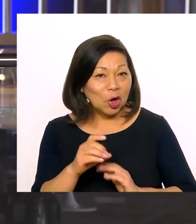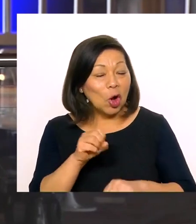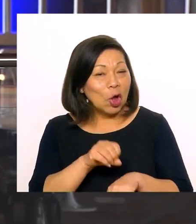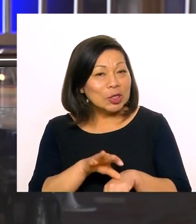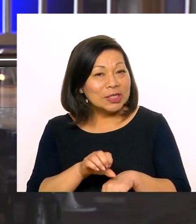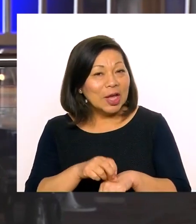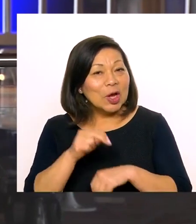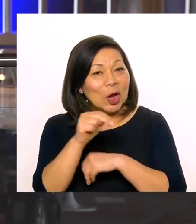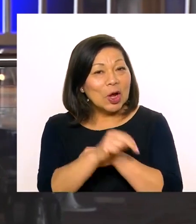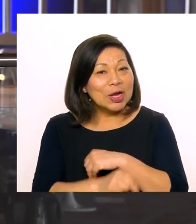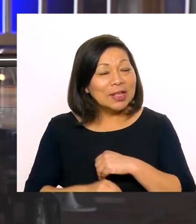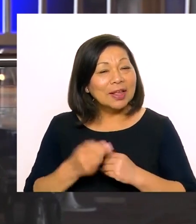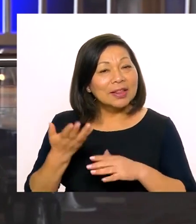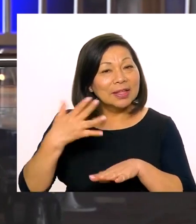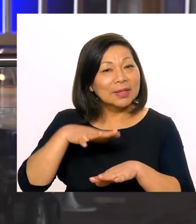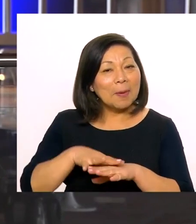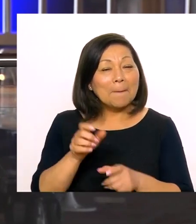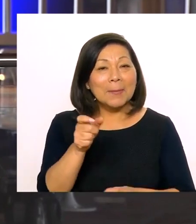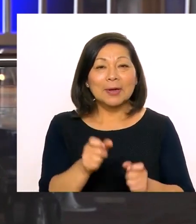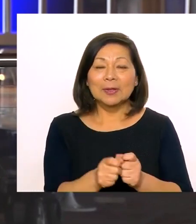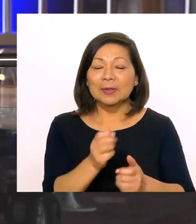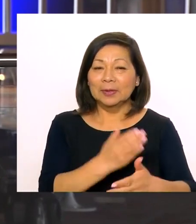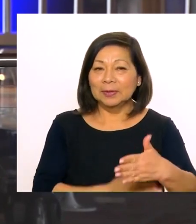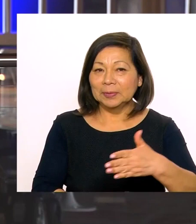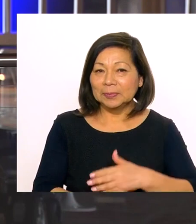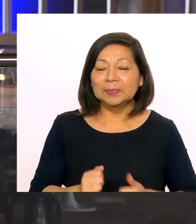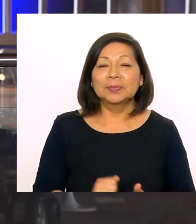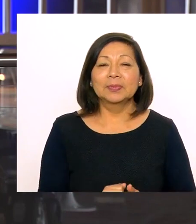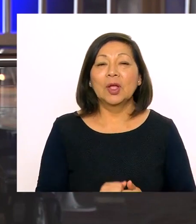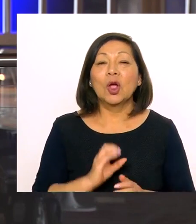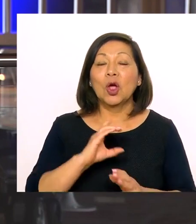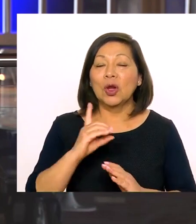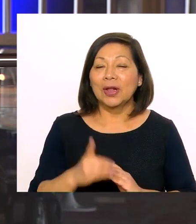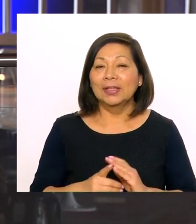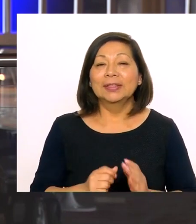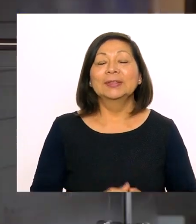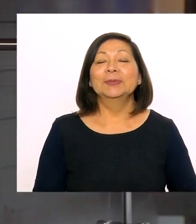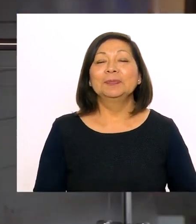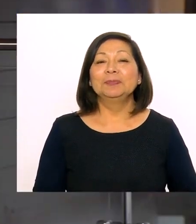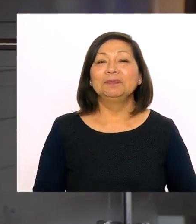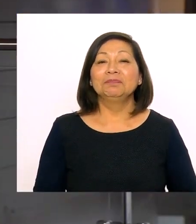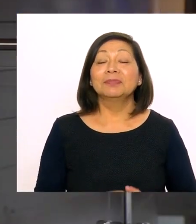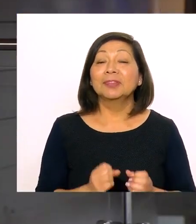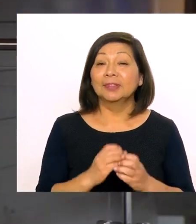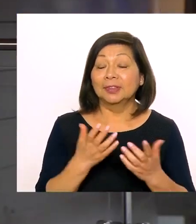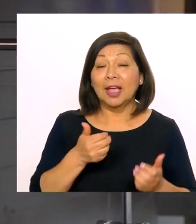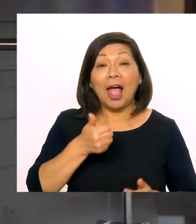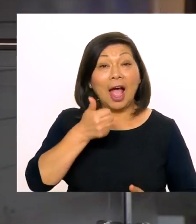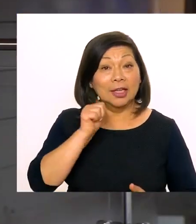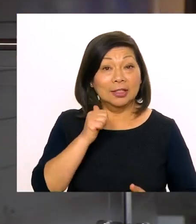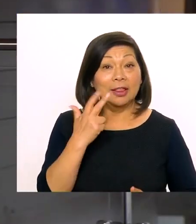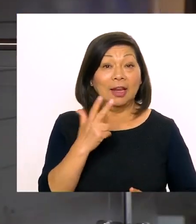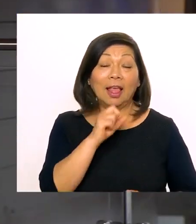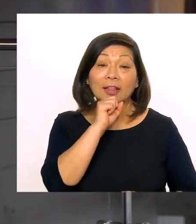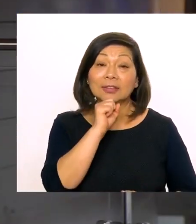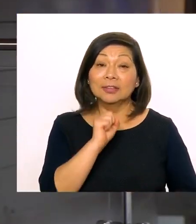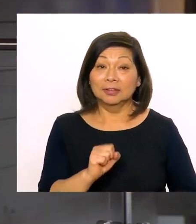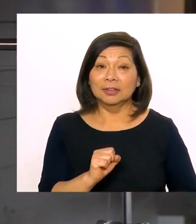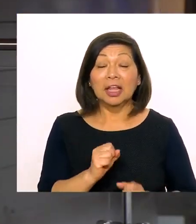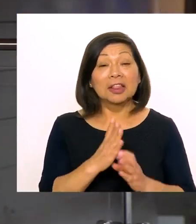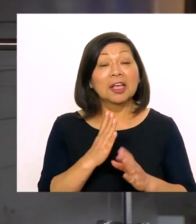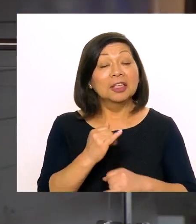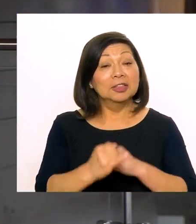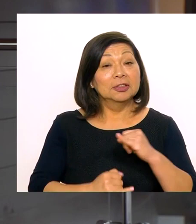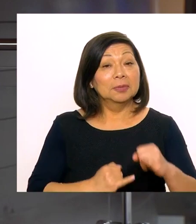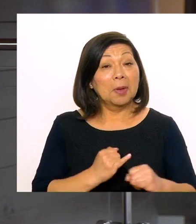del Consejo Nacional para la Integración de la Persona con Discapacidad, CONADIS. El día de ayer, 3 de diciembre,